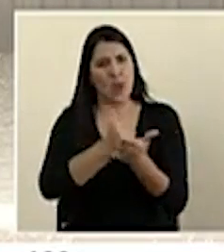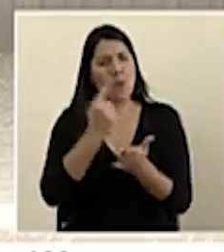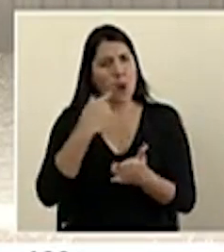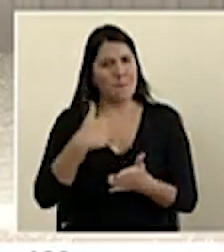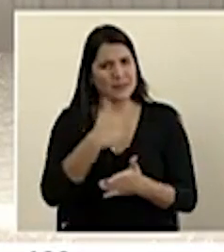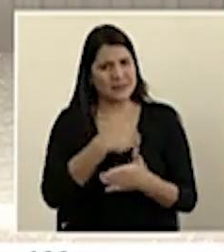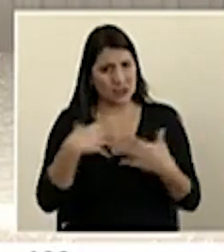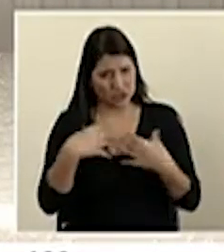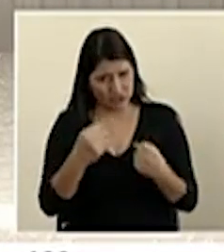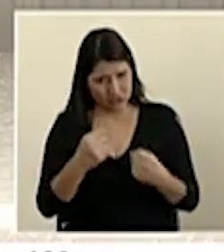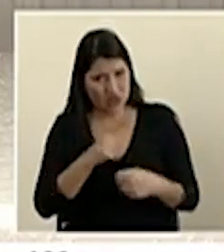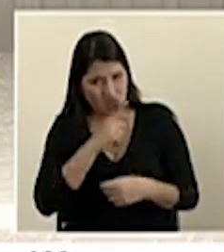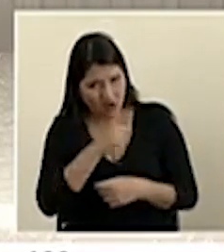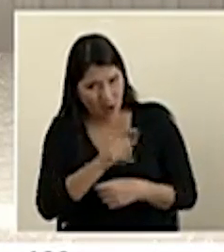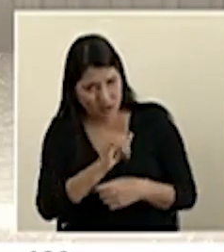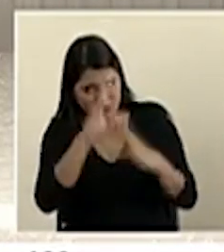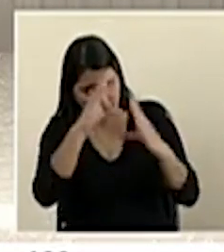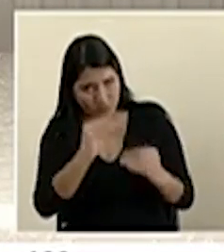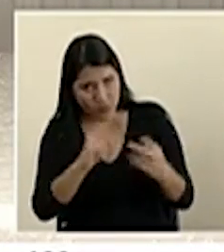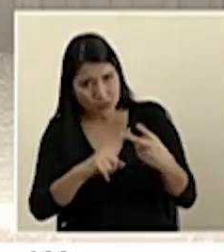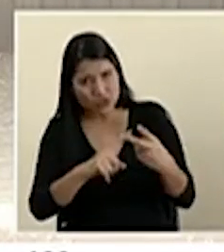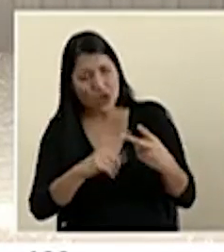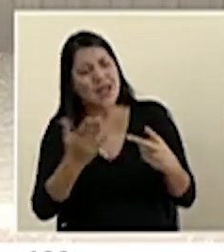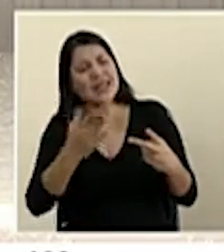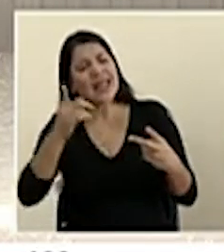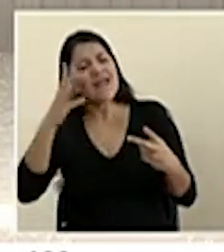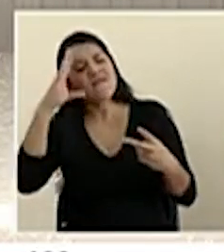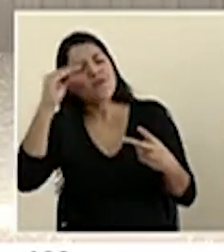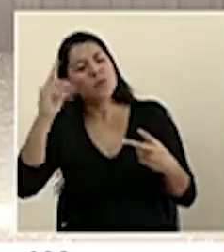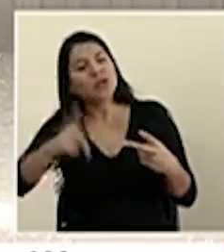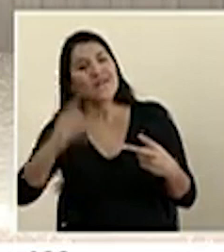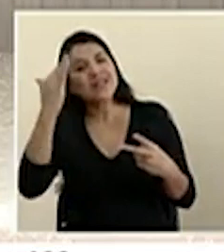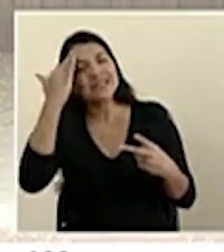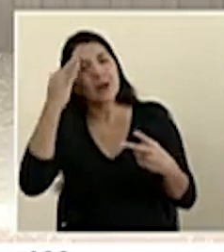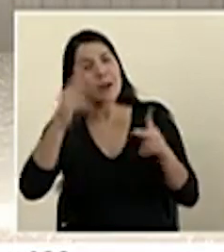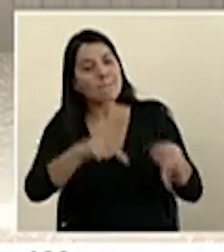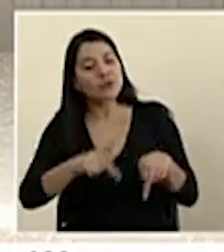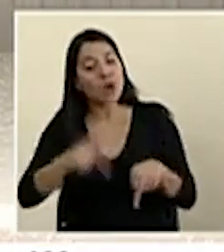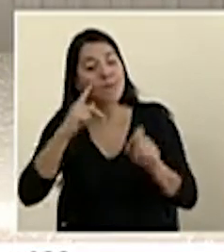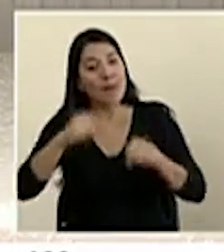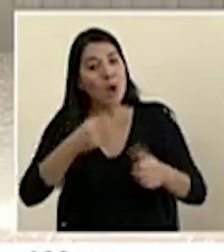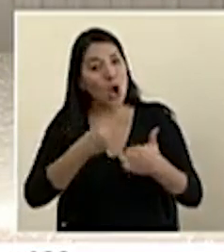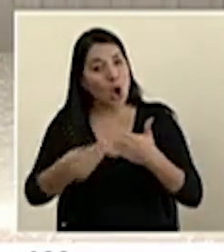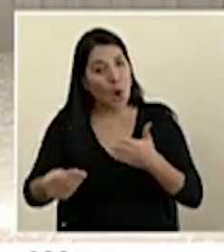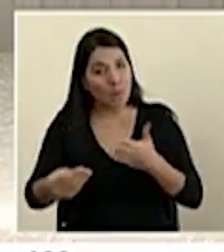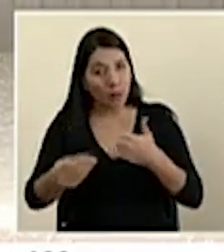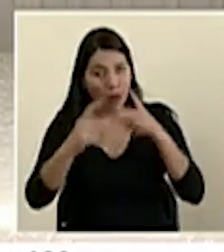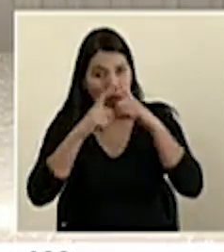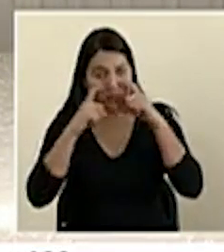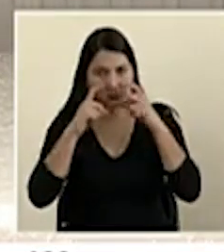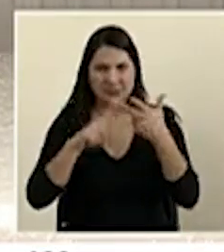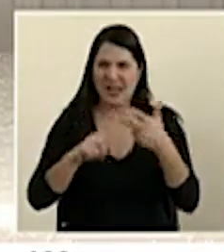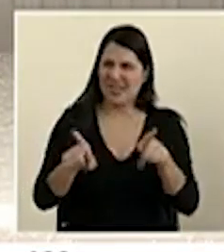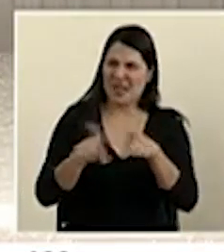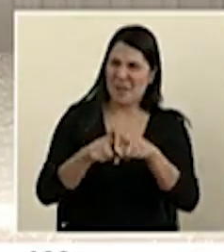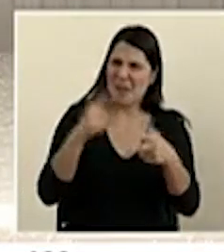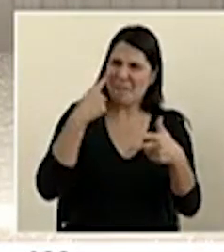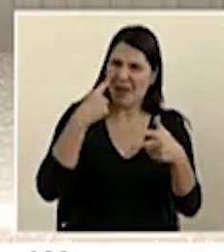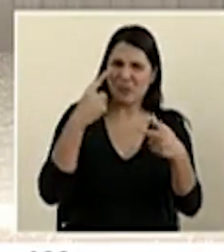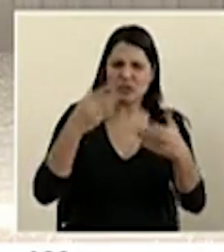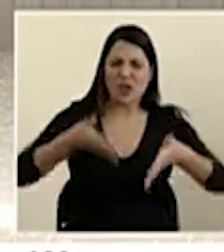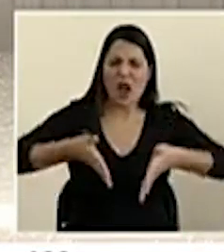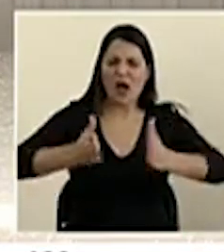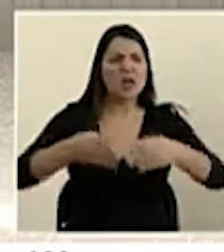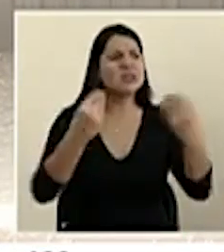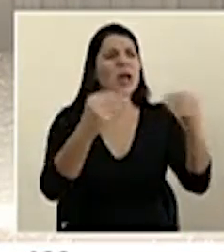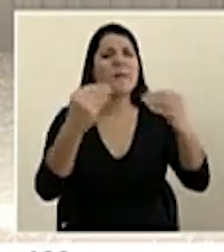validación del Ministerio? ¿Qué deben saber los usuarios al respecto? También hemos visto que venden de manera ambulante máscaras grandes como de lámina plástica que